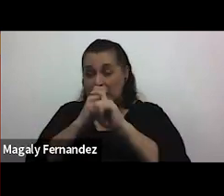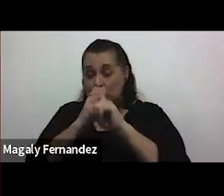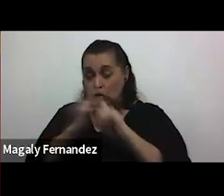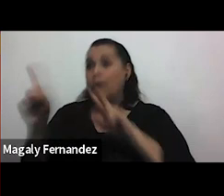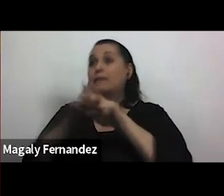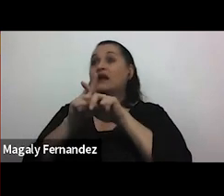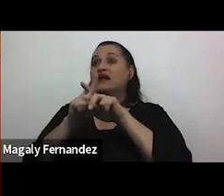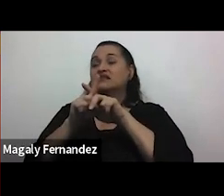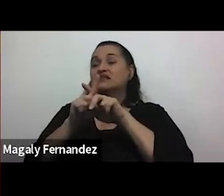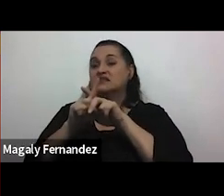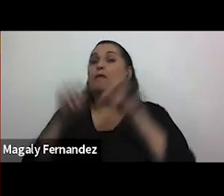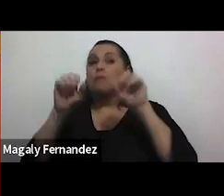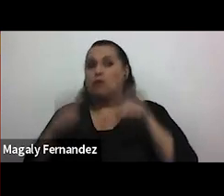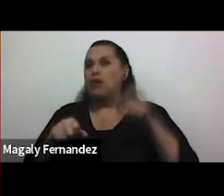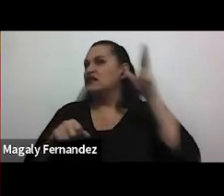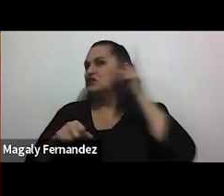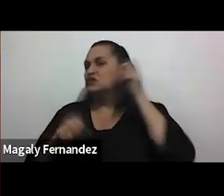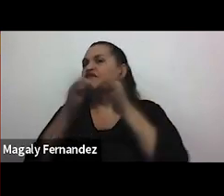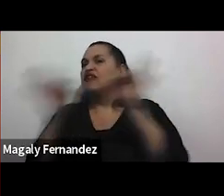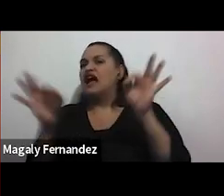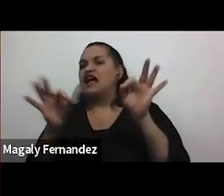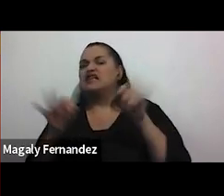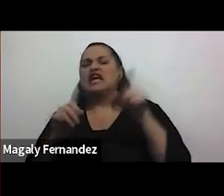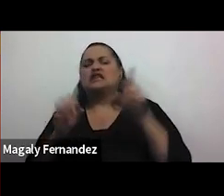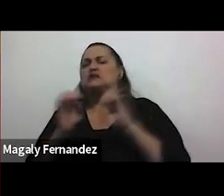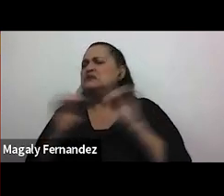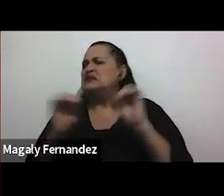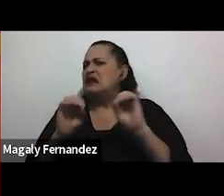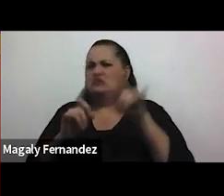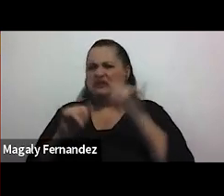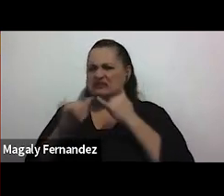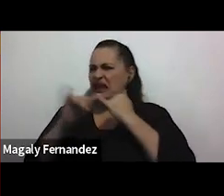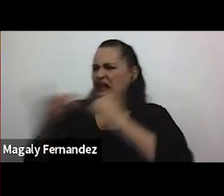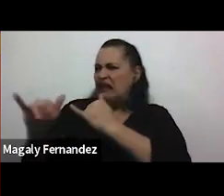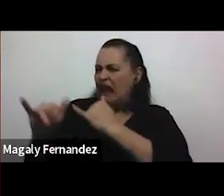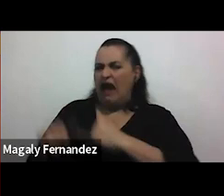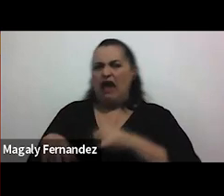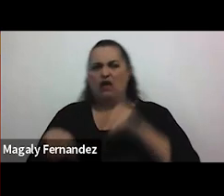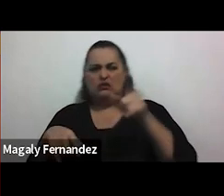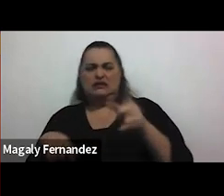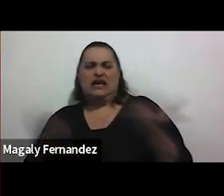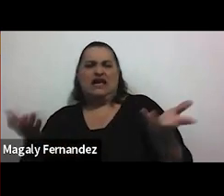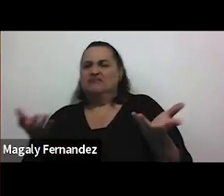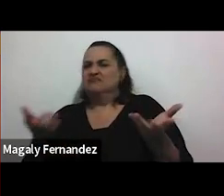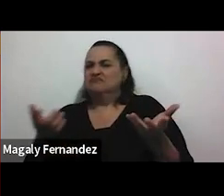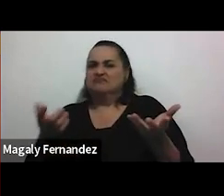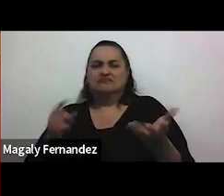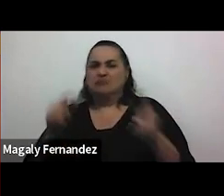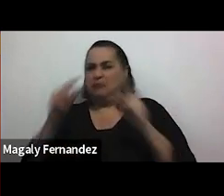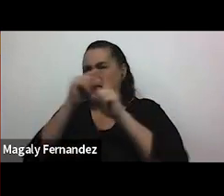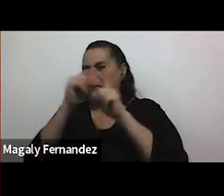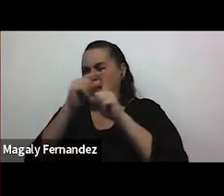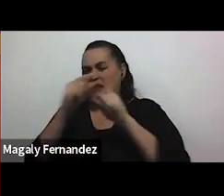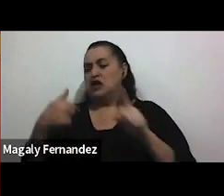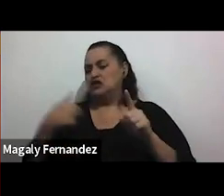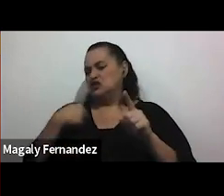se pueden escuchar frases como eso no es nada sos un exagerado sos una exagerada yo